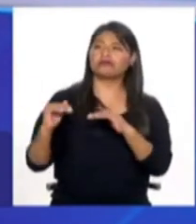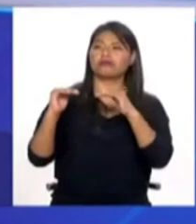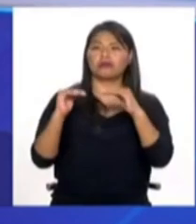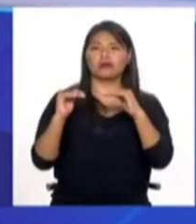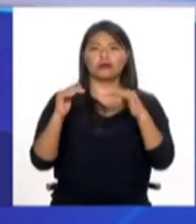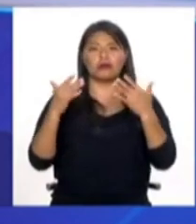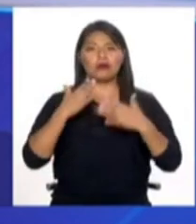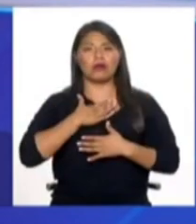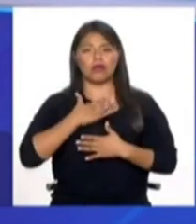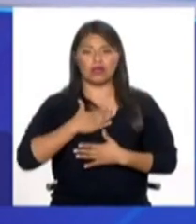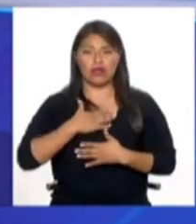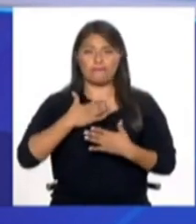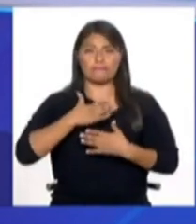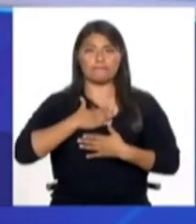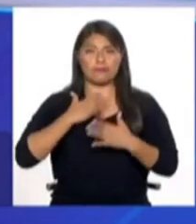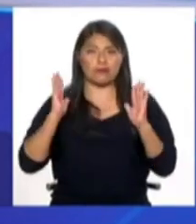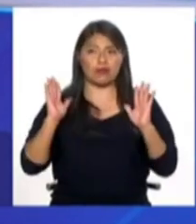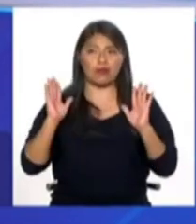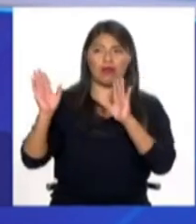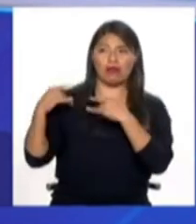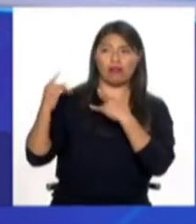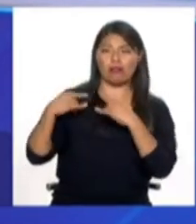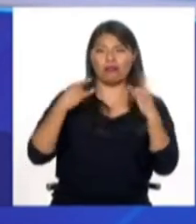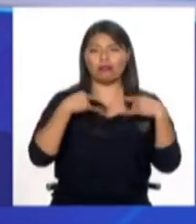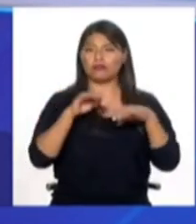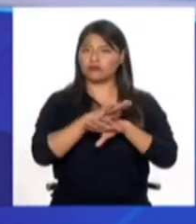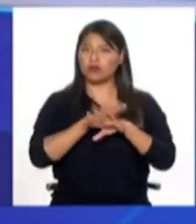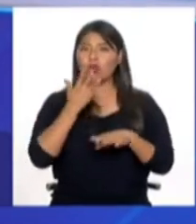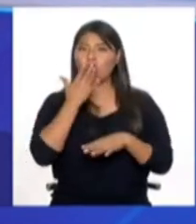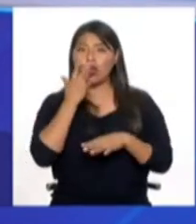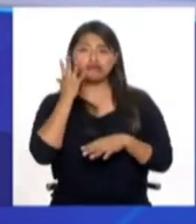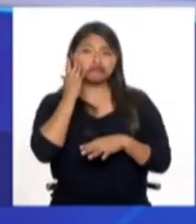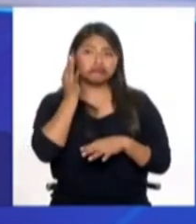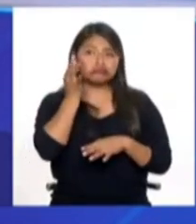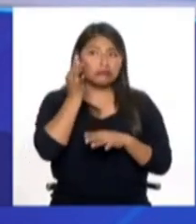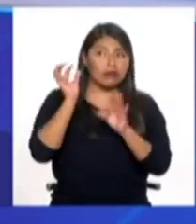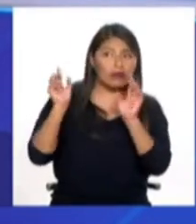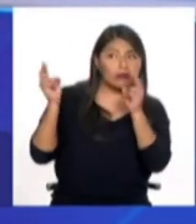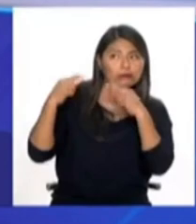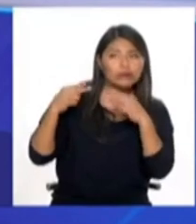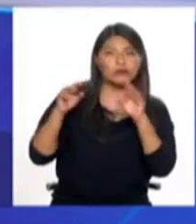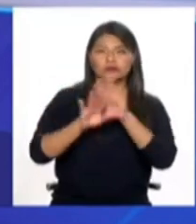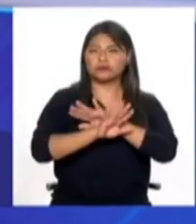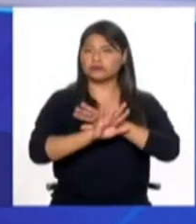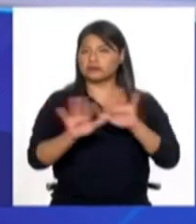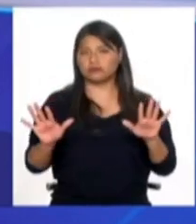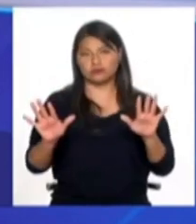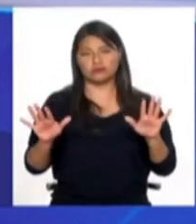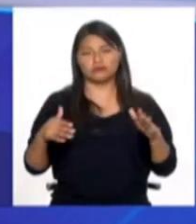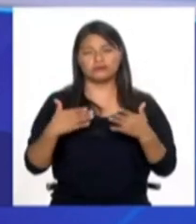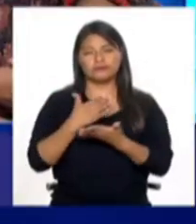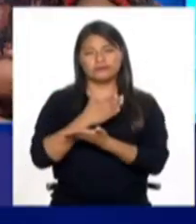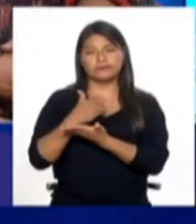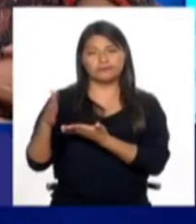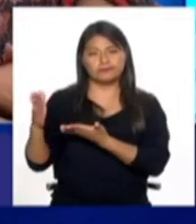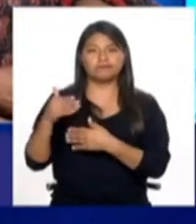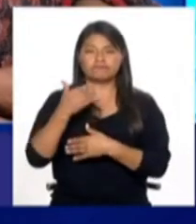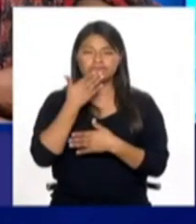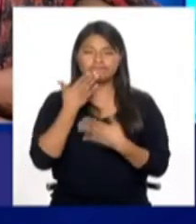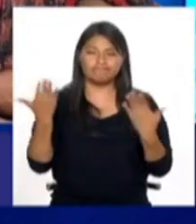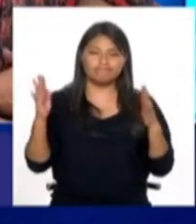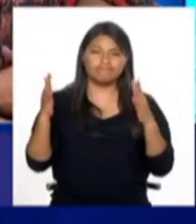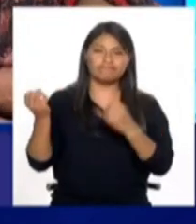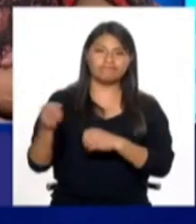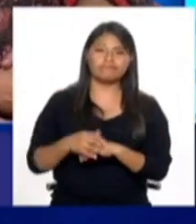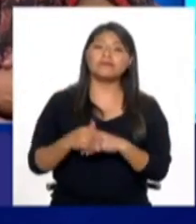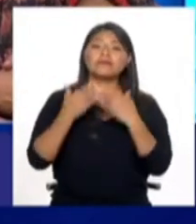por nuestra identidad étnico-racial o nuestro color de piel. Eso es lo que creo debemos buscar. Estupendo. Bueno, muchas